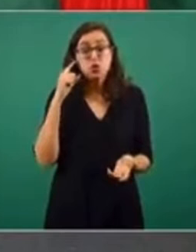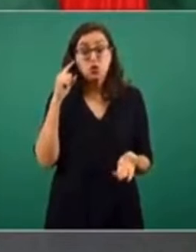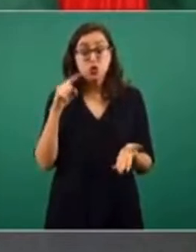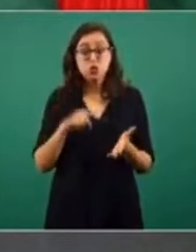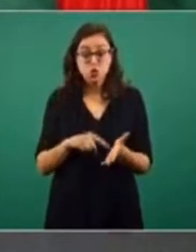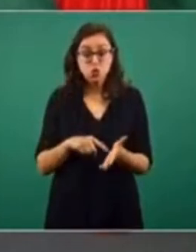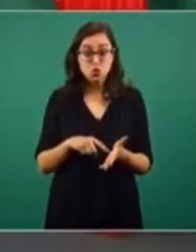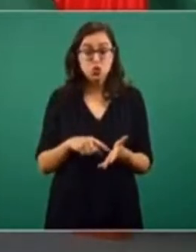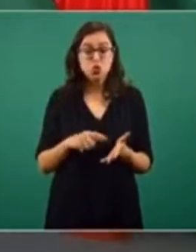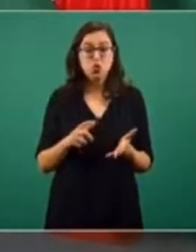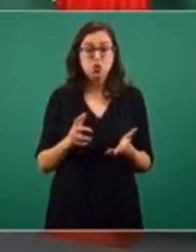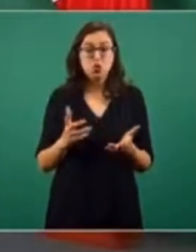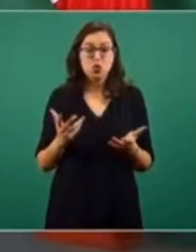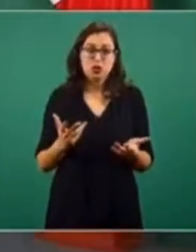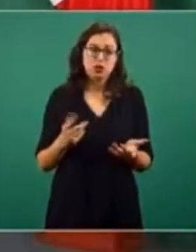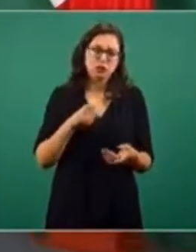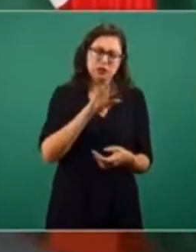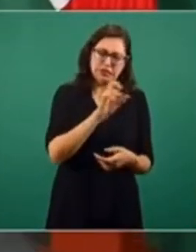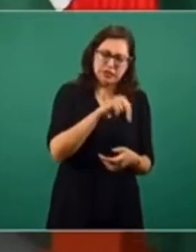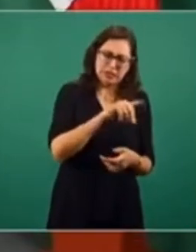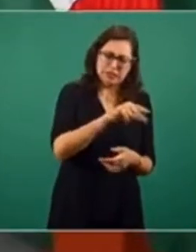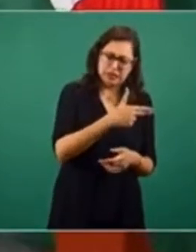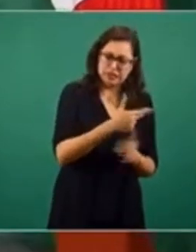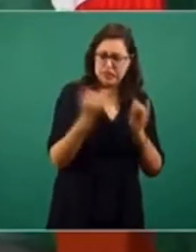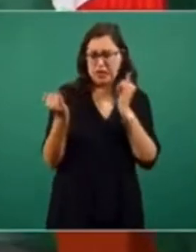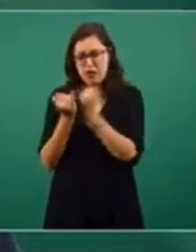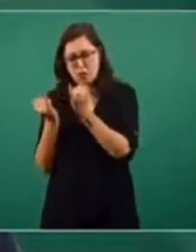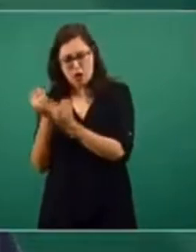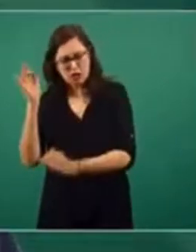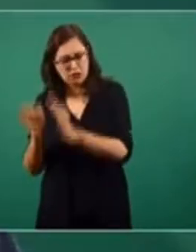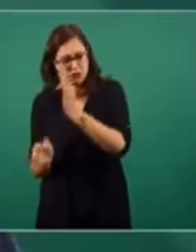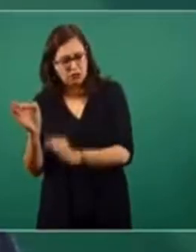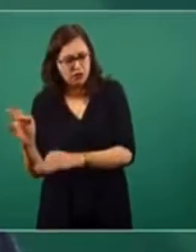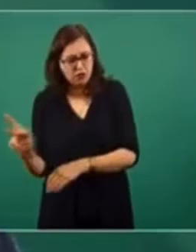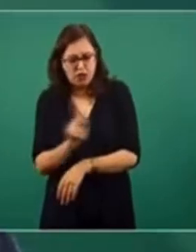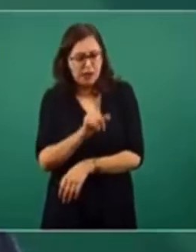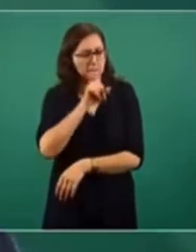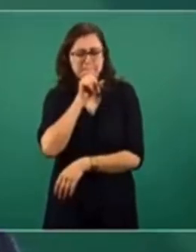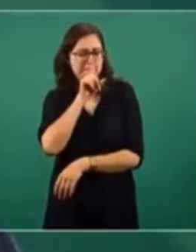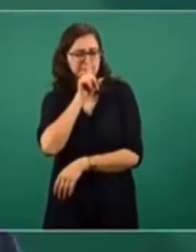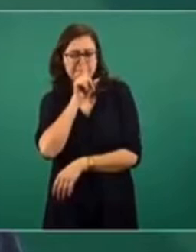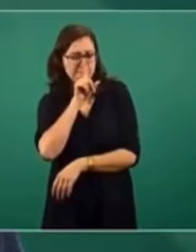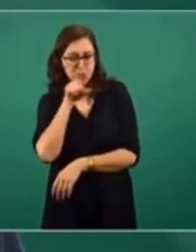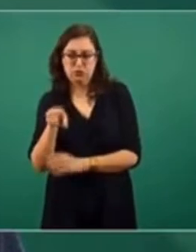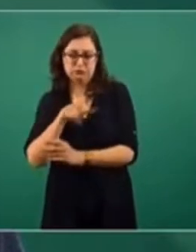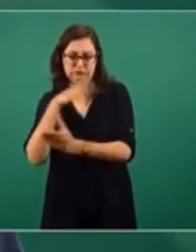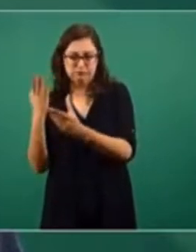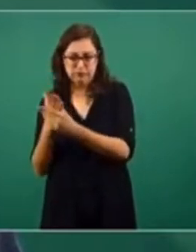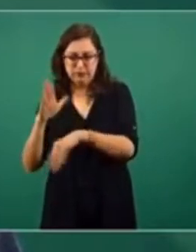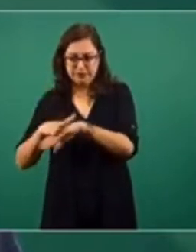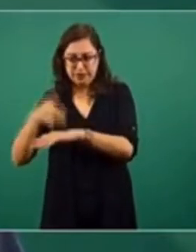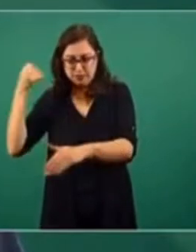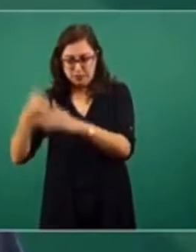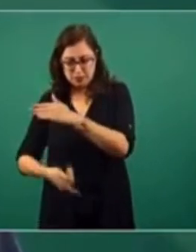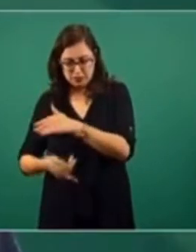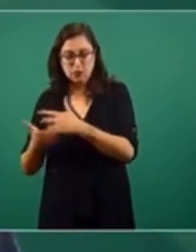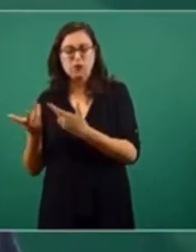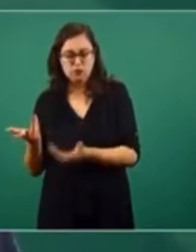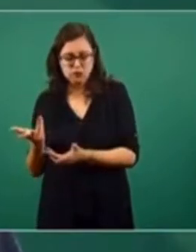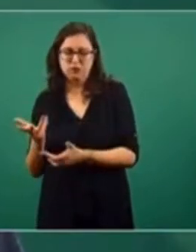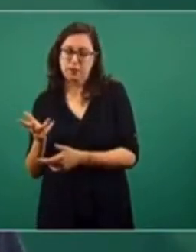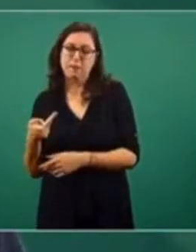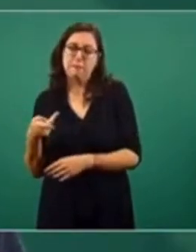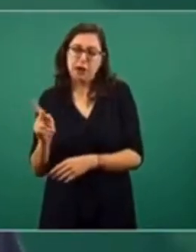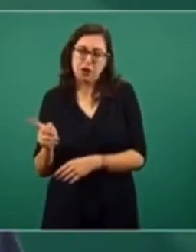comparándola con una fiscalía y las investigaciones que se hacen en las fiscalías y en las carpetas de investigación que se integran, también la